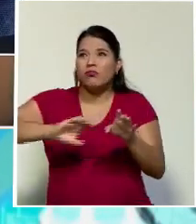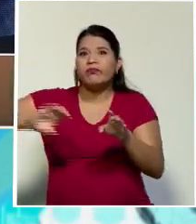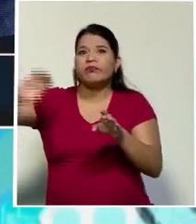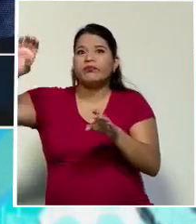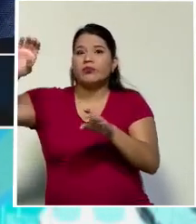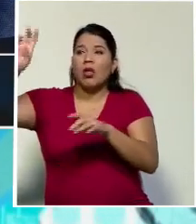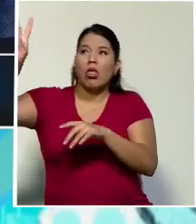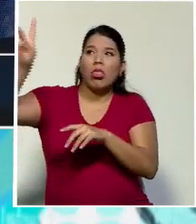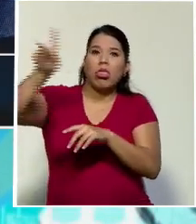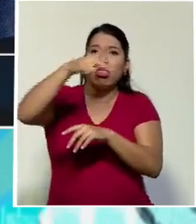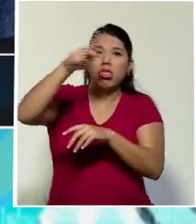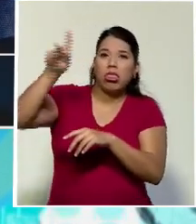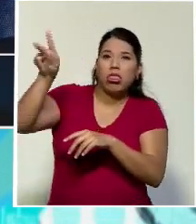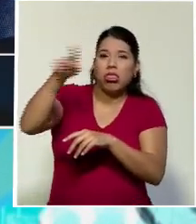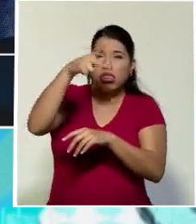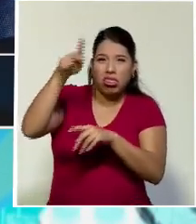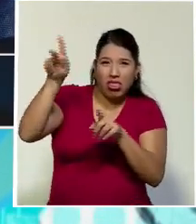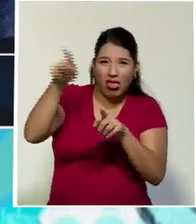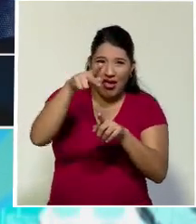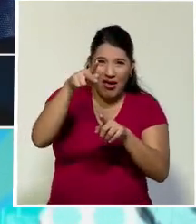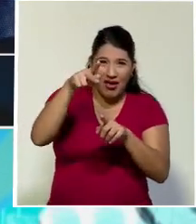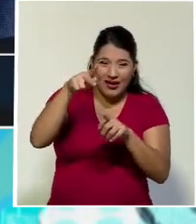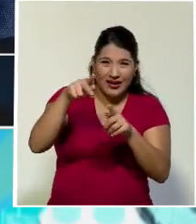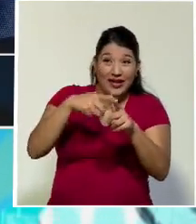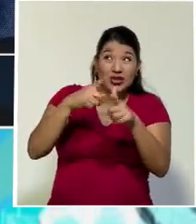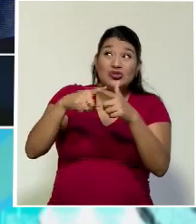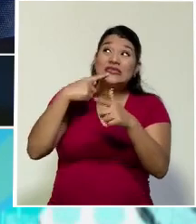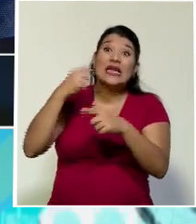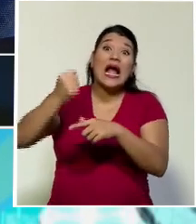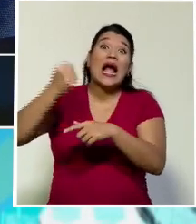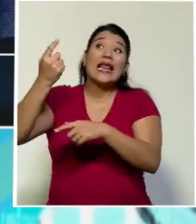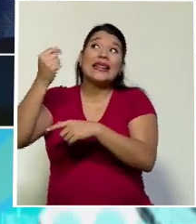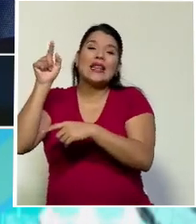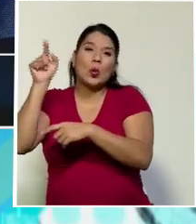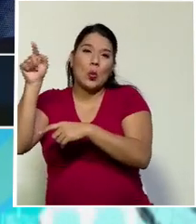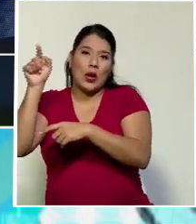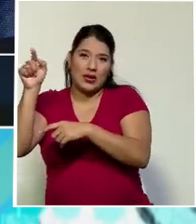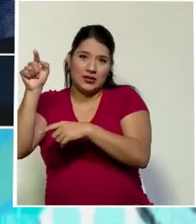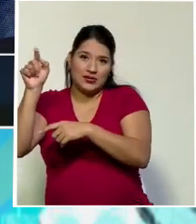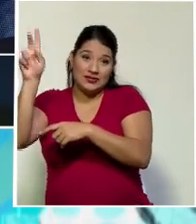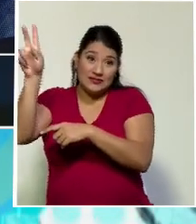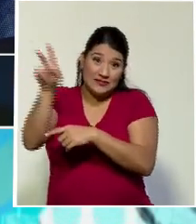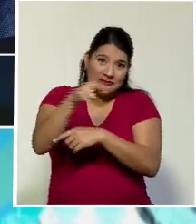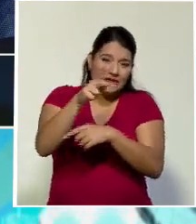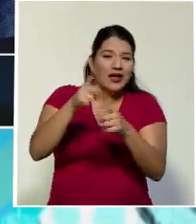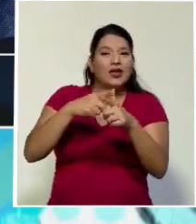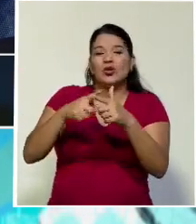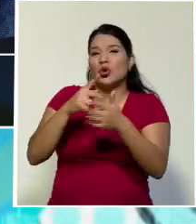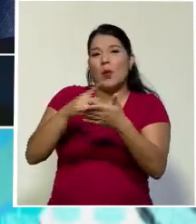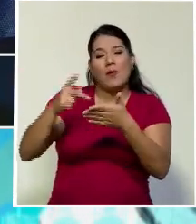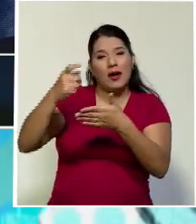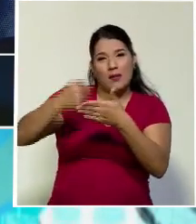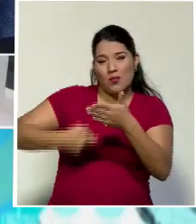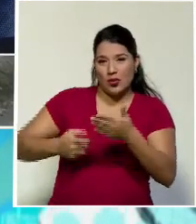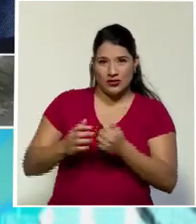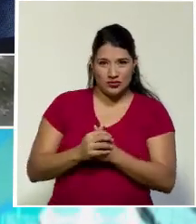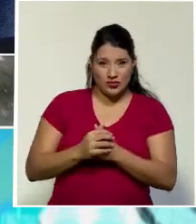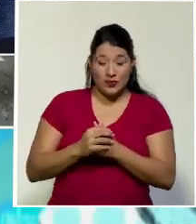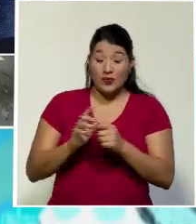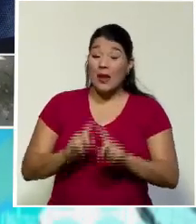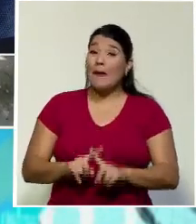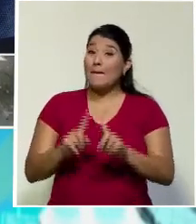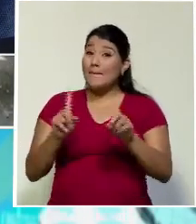Y evadiendo entonces el pago de impuestos al salario. pero más grave aún, bueno, es que no puedo decir que es más grave, es igual de grave.